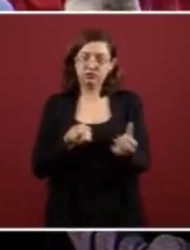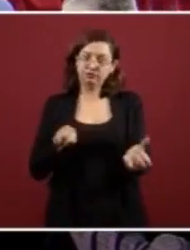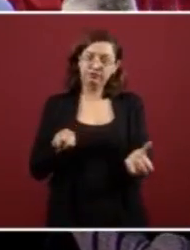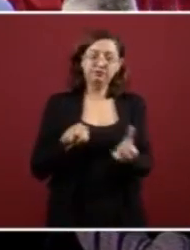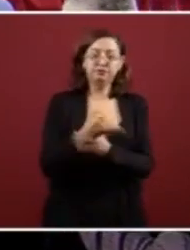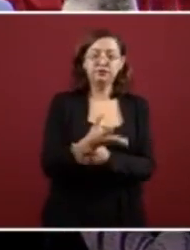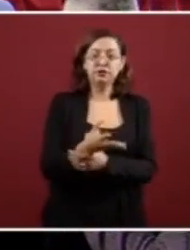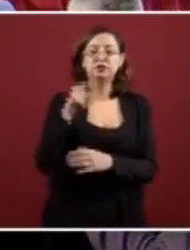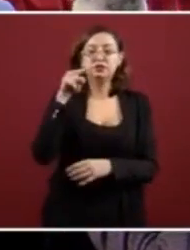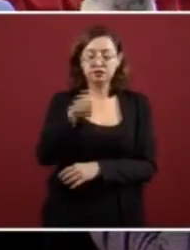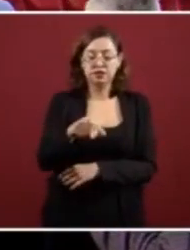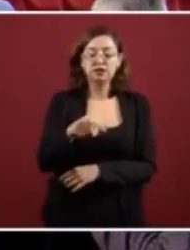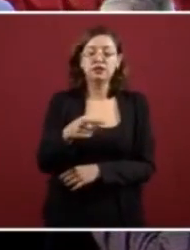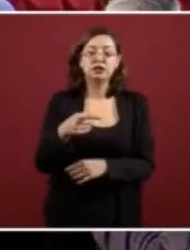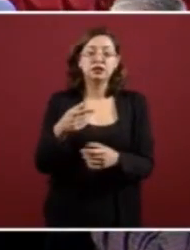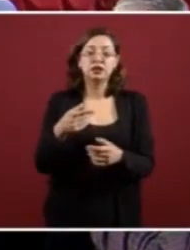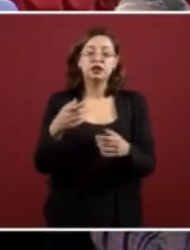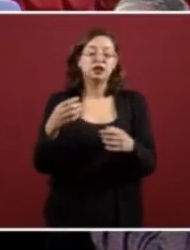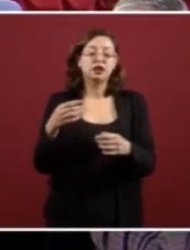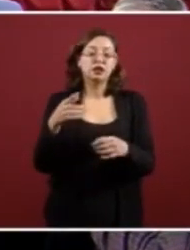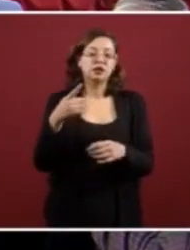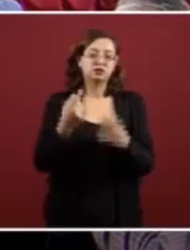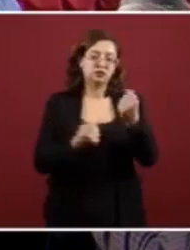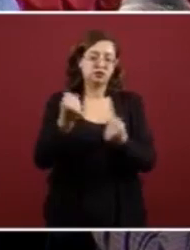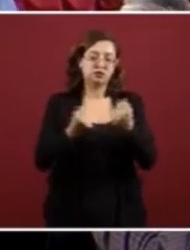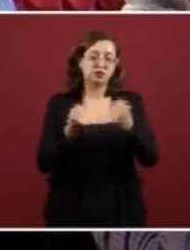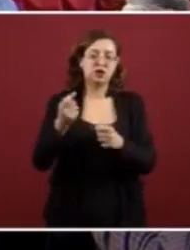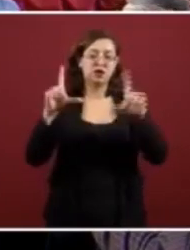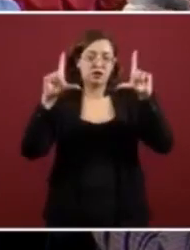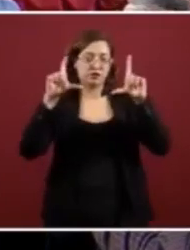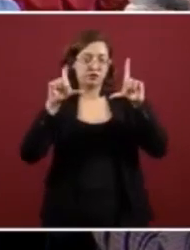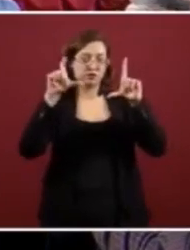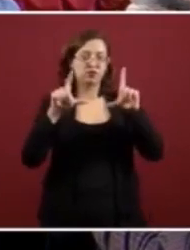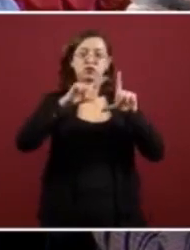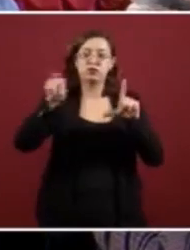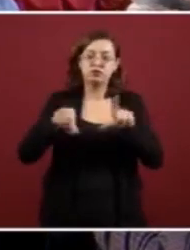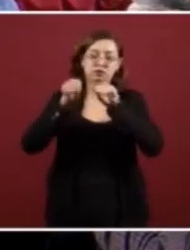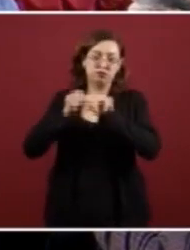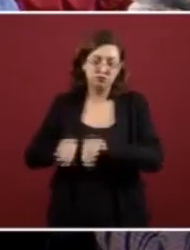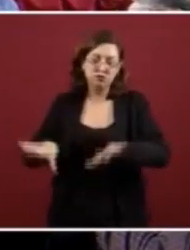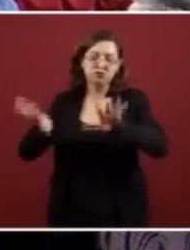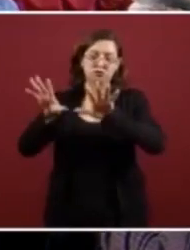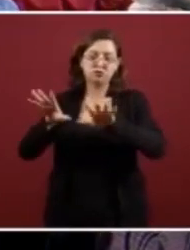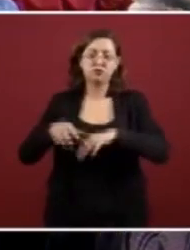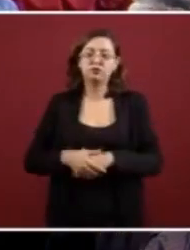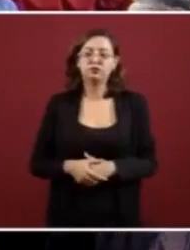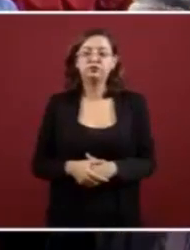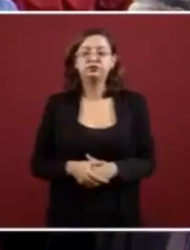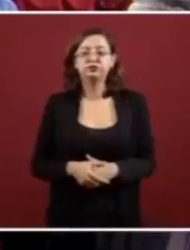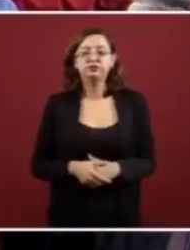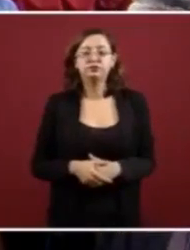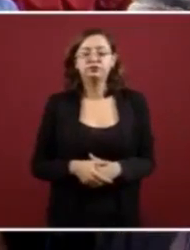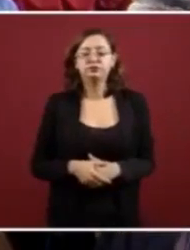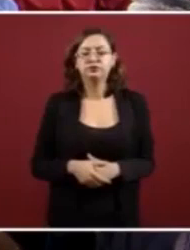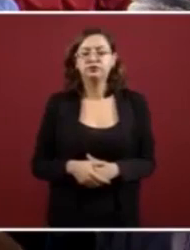de su domicilio, y es cuando se le toman algunas fotos que son las que se filtran después en las redes. A las